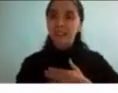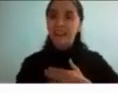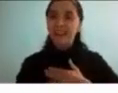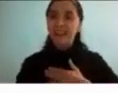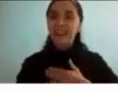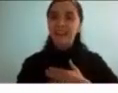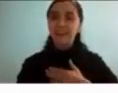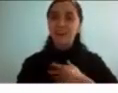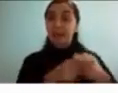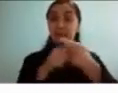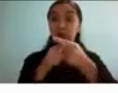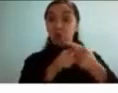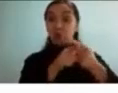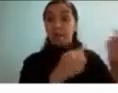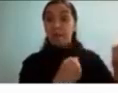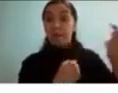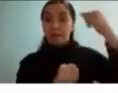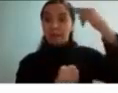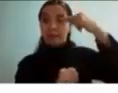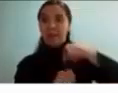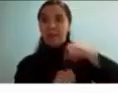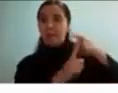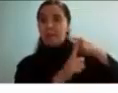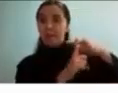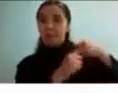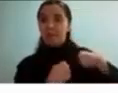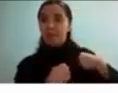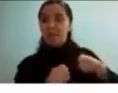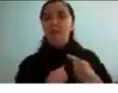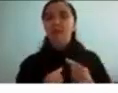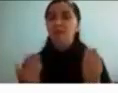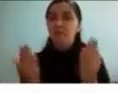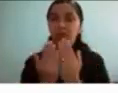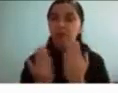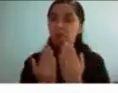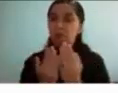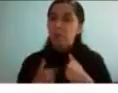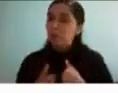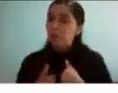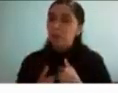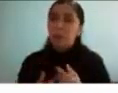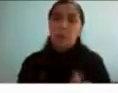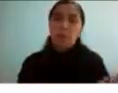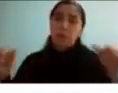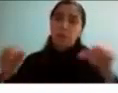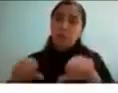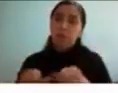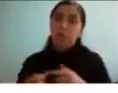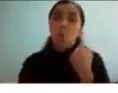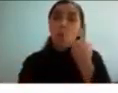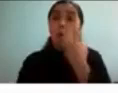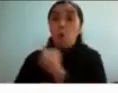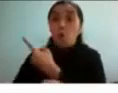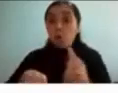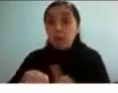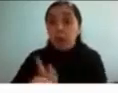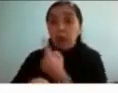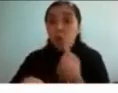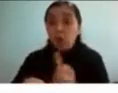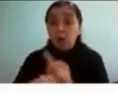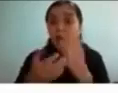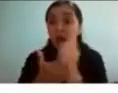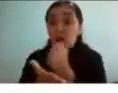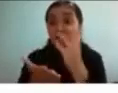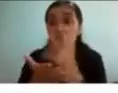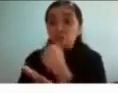socialmente entonces está ahí pero mi estudio no era productivo podía estar una hora pero era un estudio muy ineficiente al final